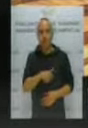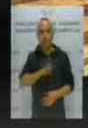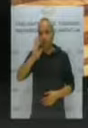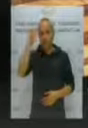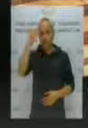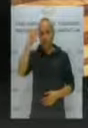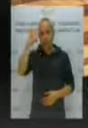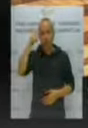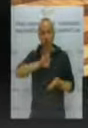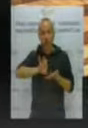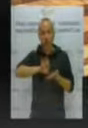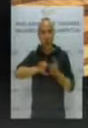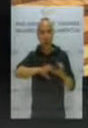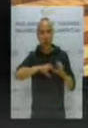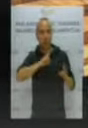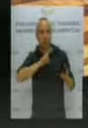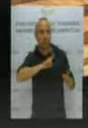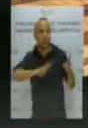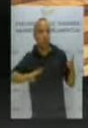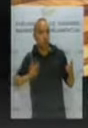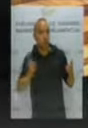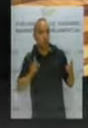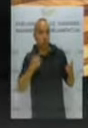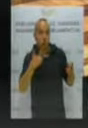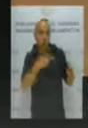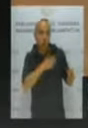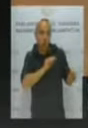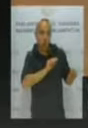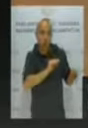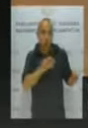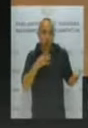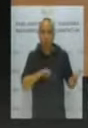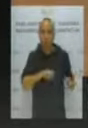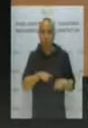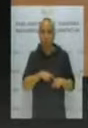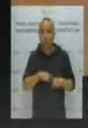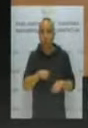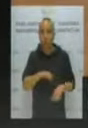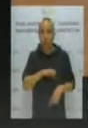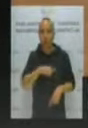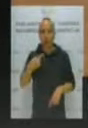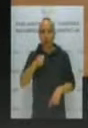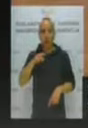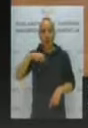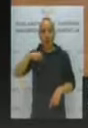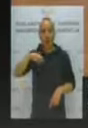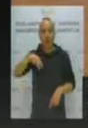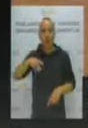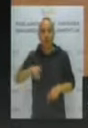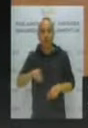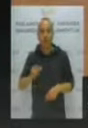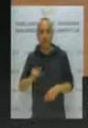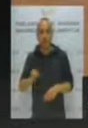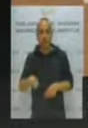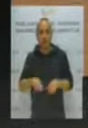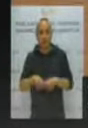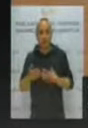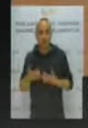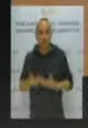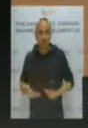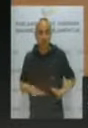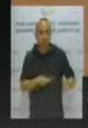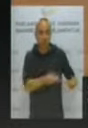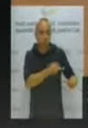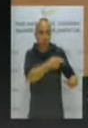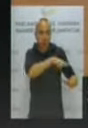del servicio de comunicación, pero bueno, están en su derecho. Como dice el señor Garmendia, le podían haber pasado el escrito para que lo leyera. Y en cualquier